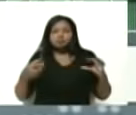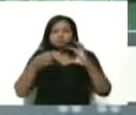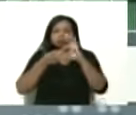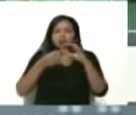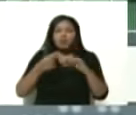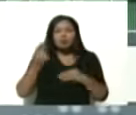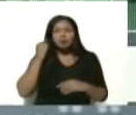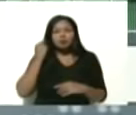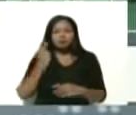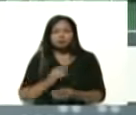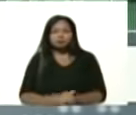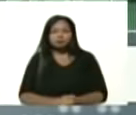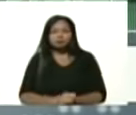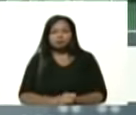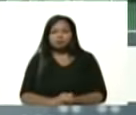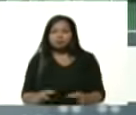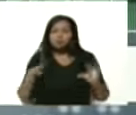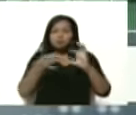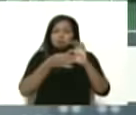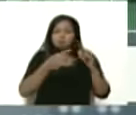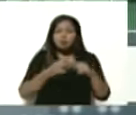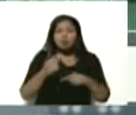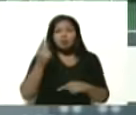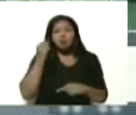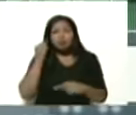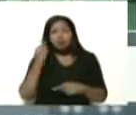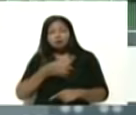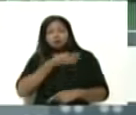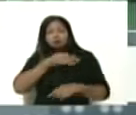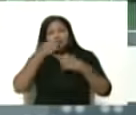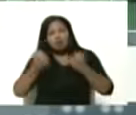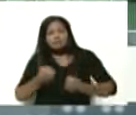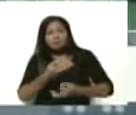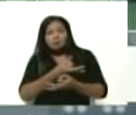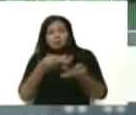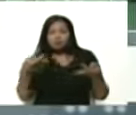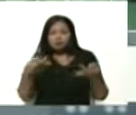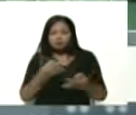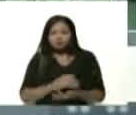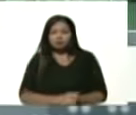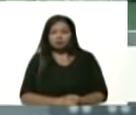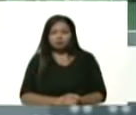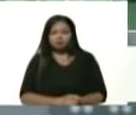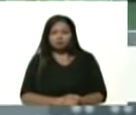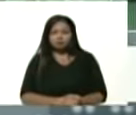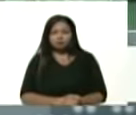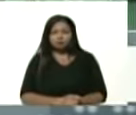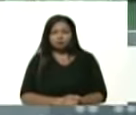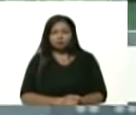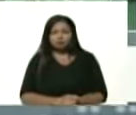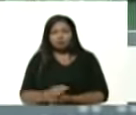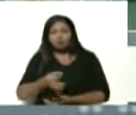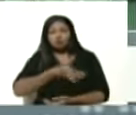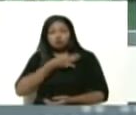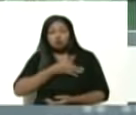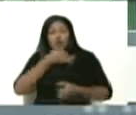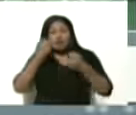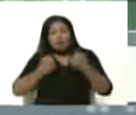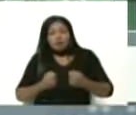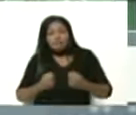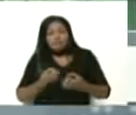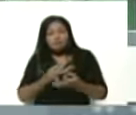mujer si es de la mano de la mujer el socialismo es perfecto el socialismo nuestro